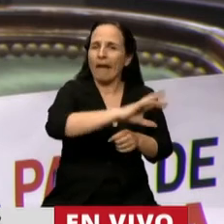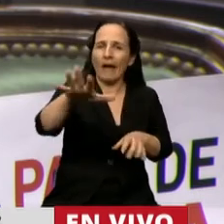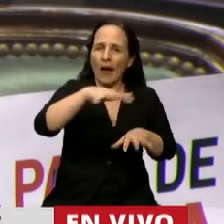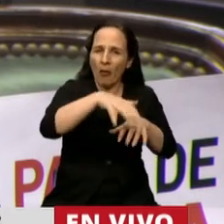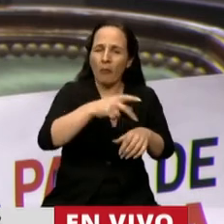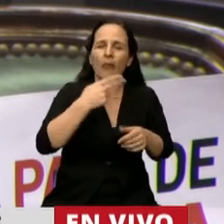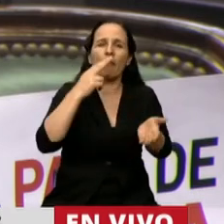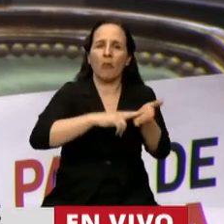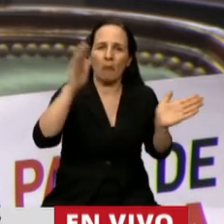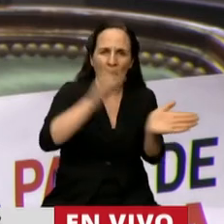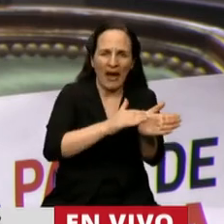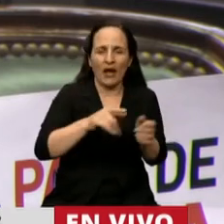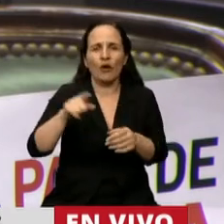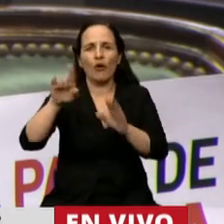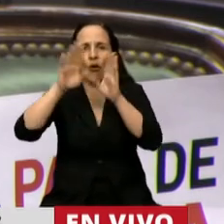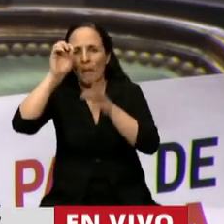a las mineras.